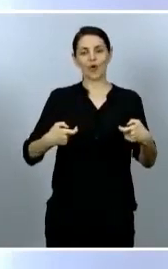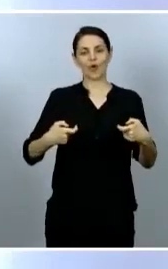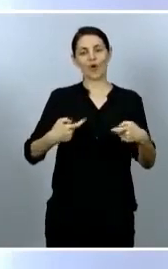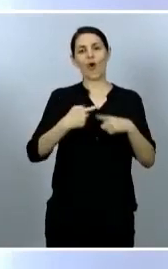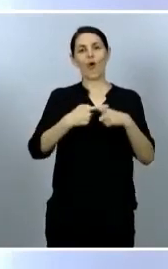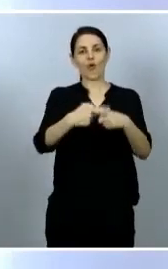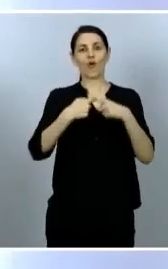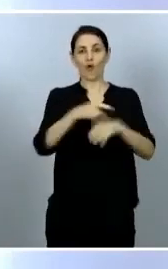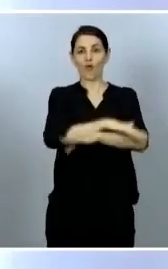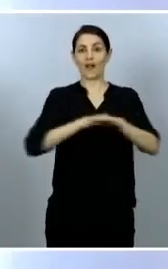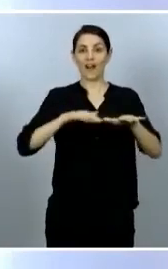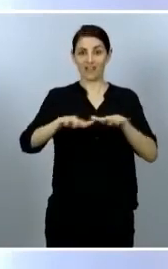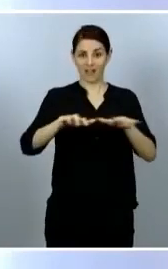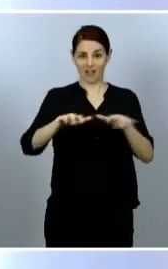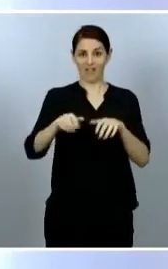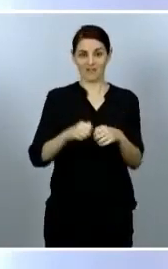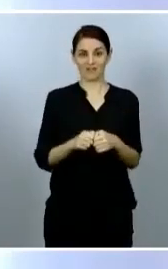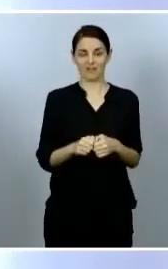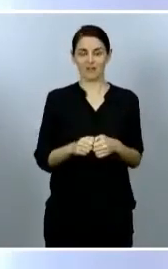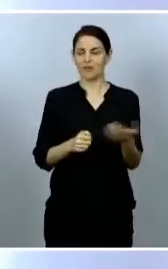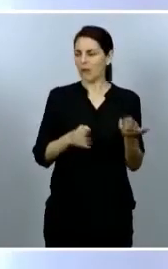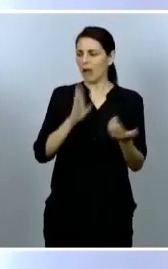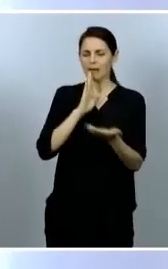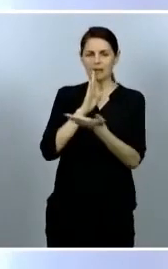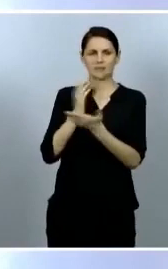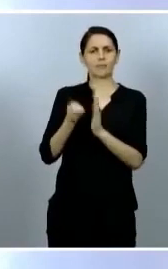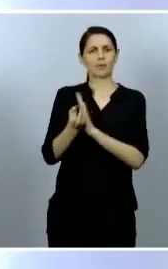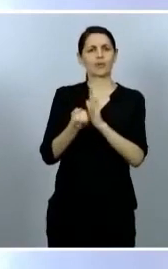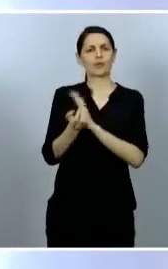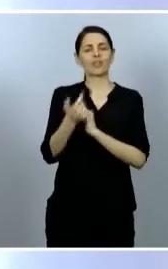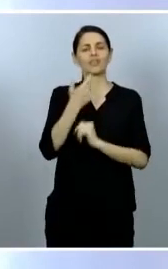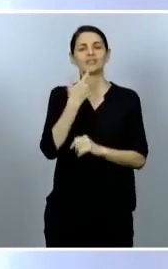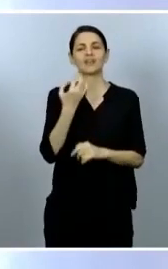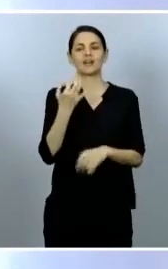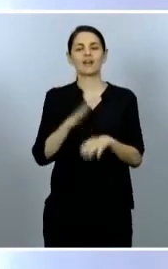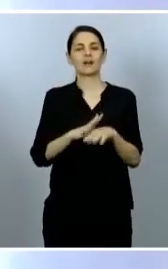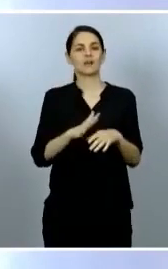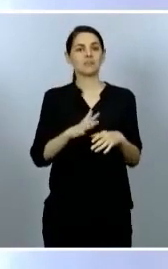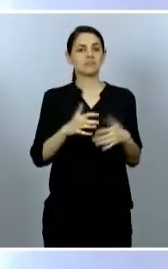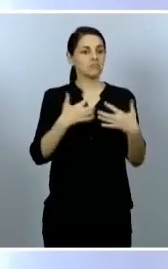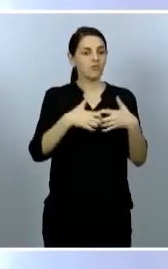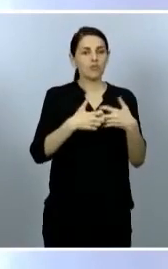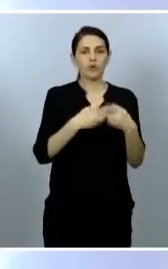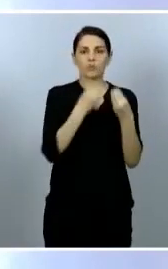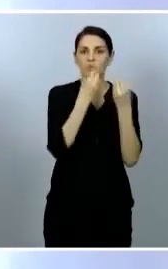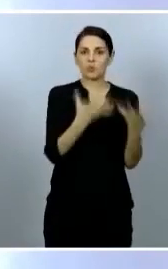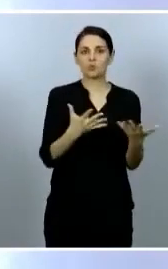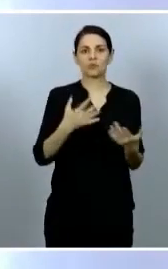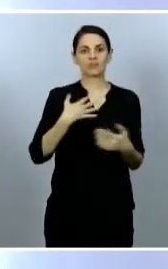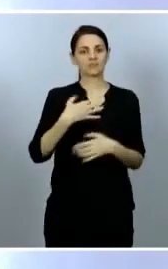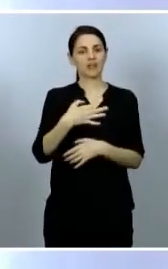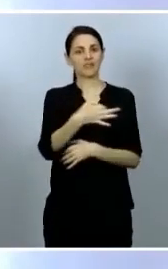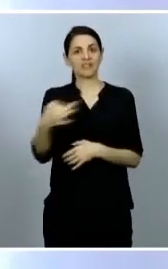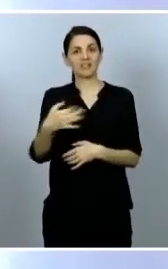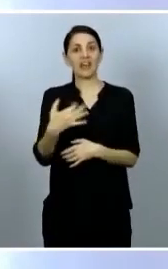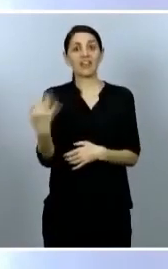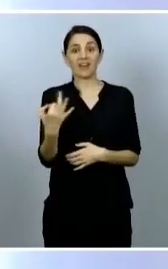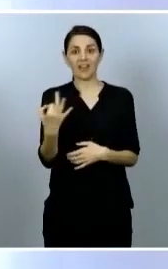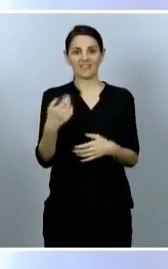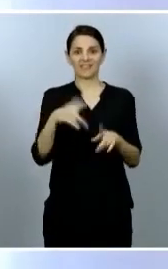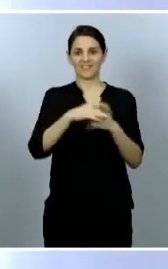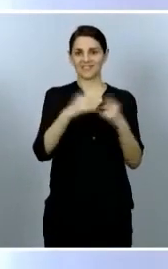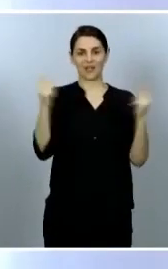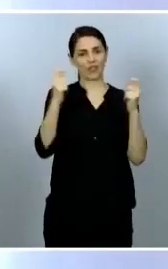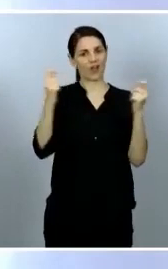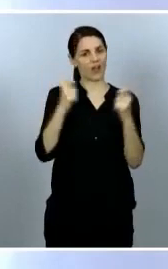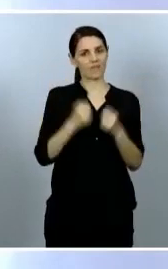como también decía la ministra portavoz, el buen funcionamiento y la efectividad de esa herramienta constitucional que es el estado de alarma, que ha beneficiado